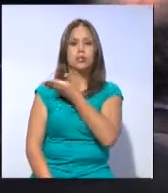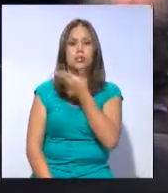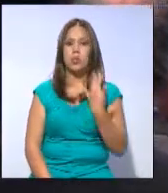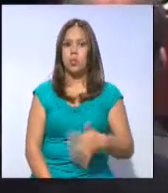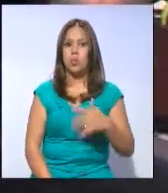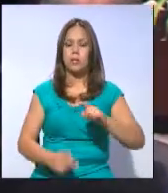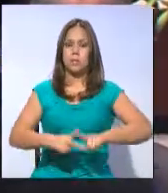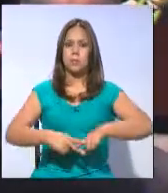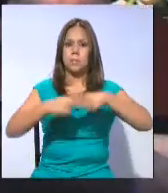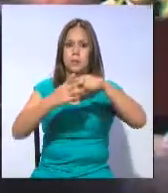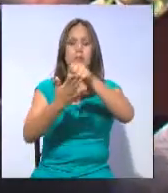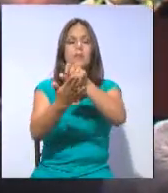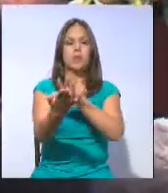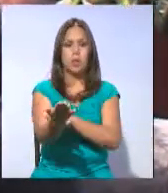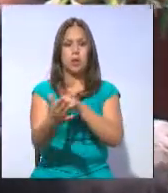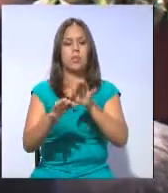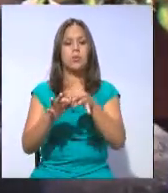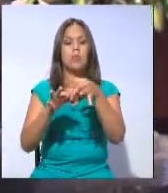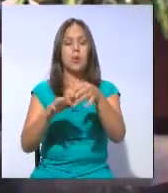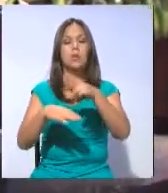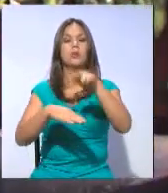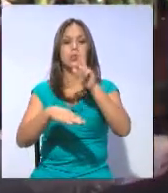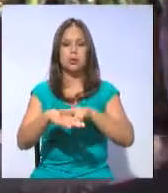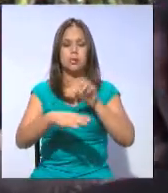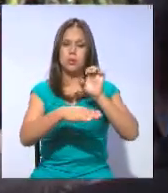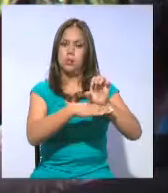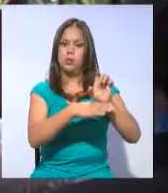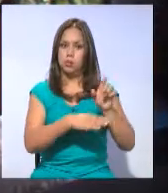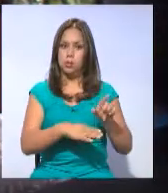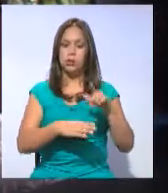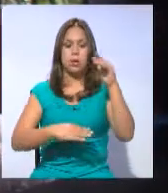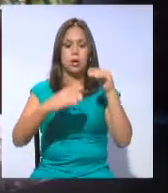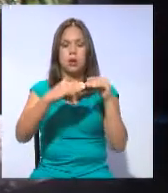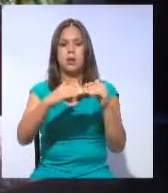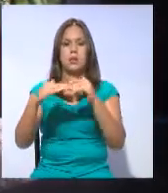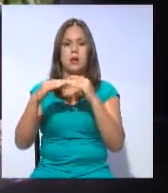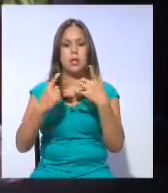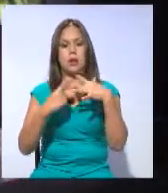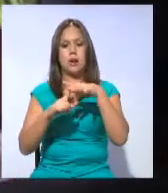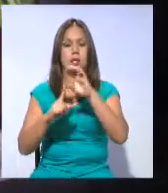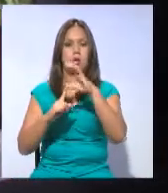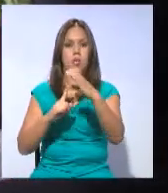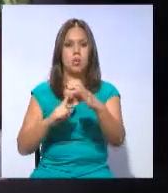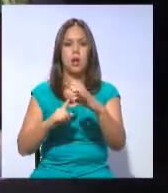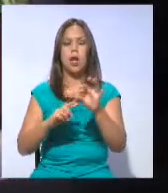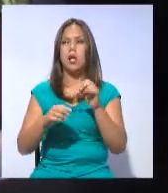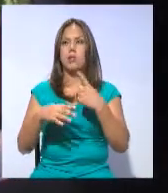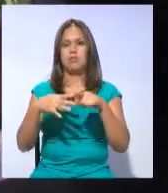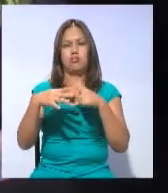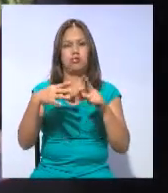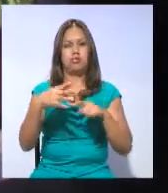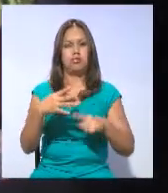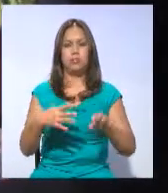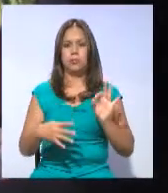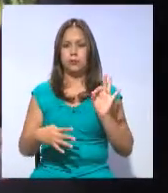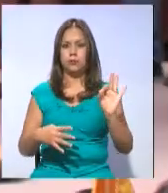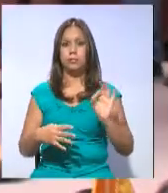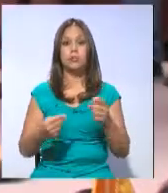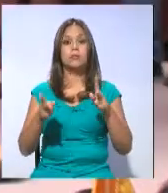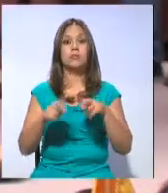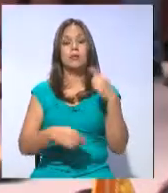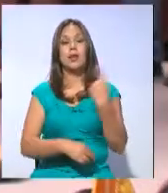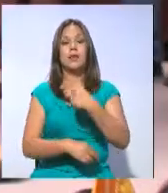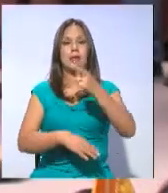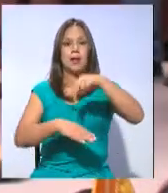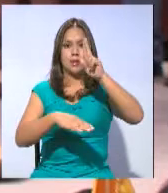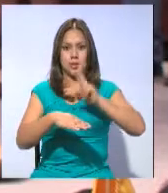presentación del proyecto Pueblos y Nacionalidades del Ecuador por una democracia intercultural y plurinacional. Esto en el marco del Día Nacional